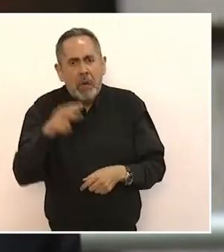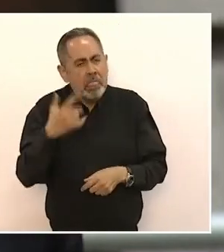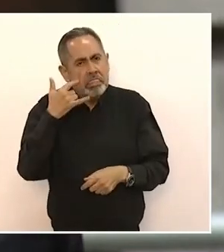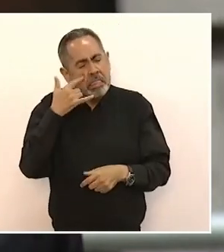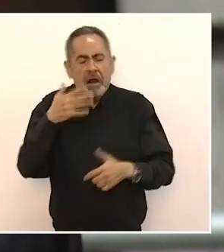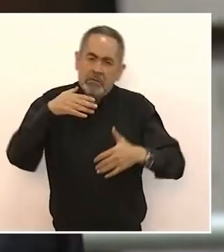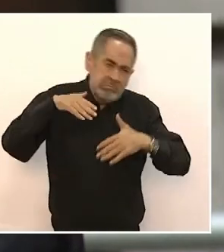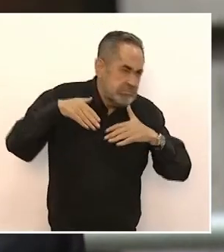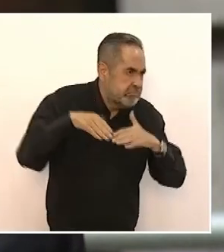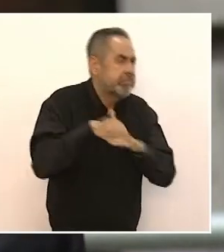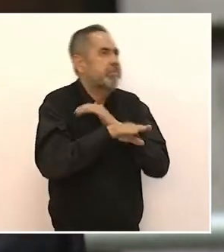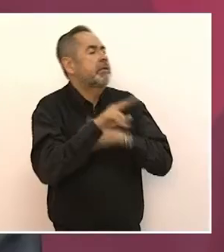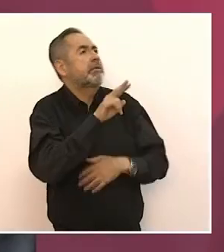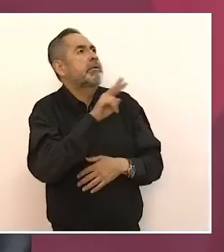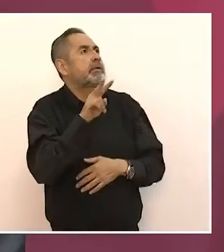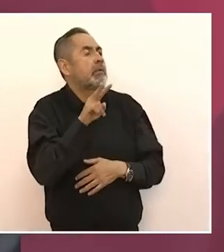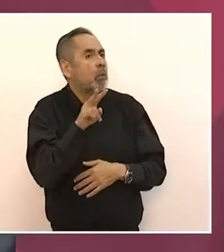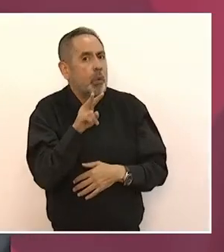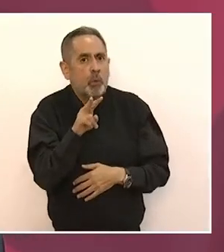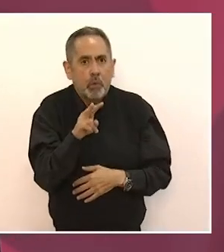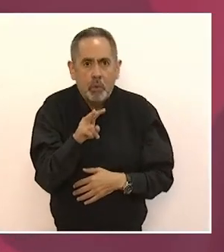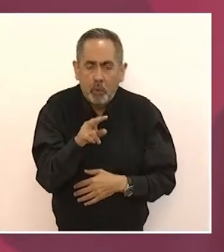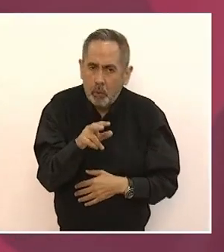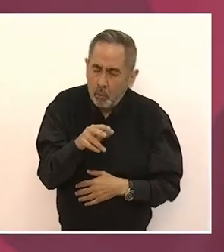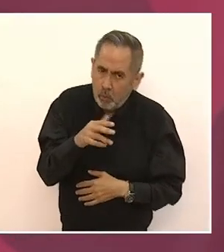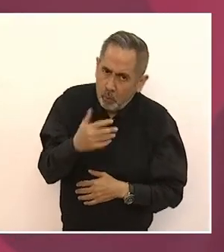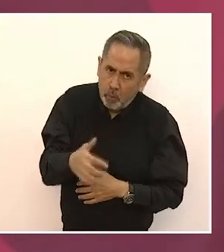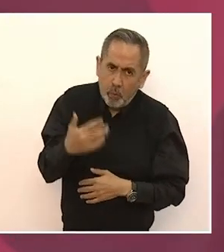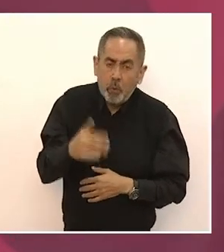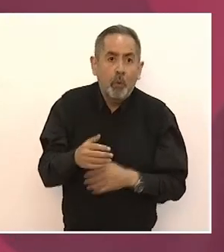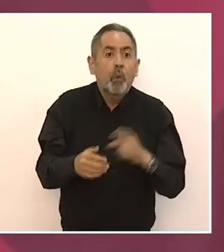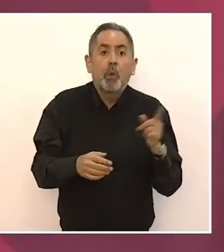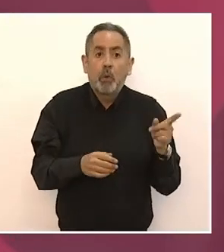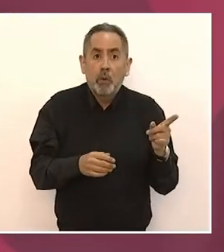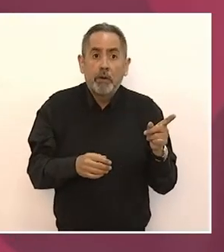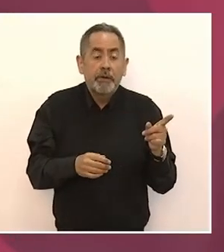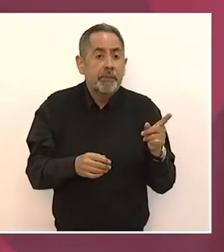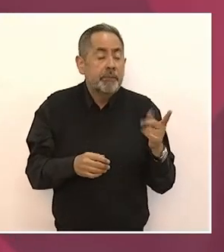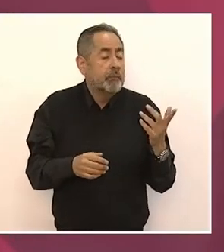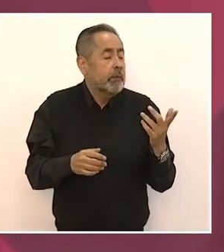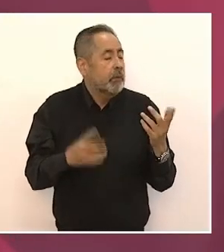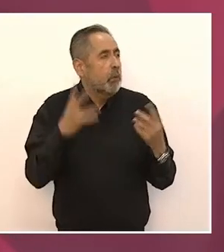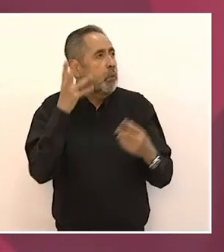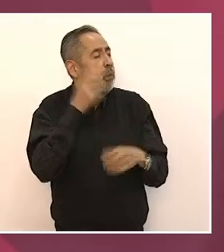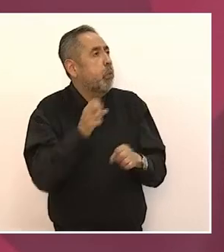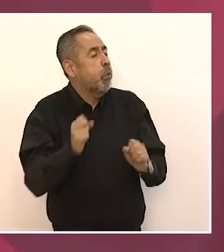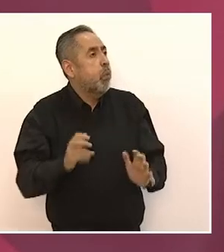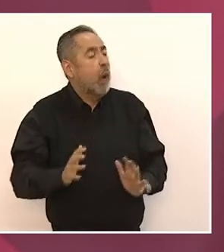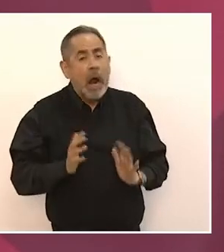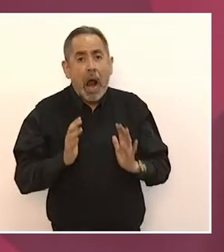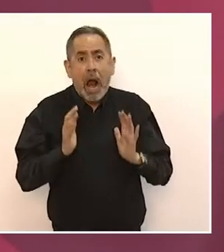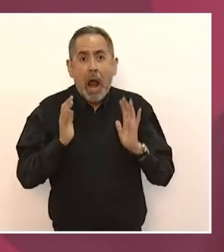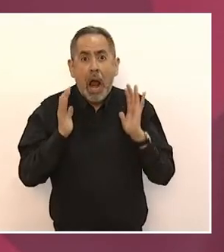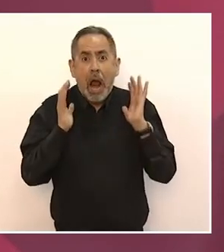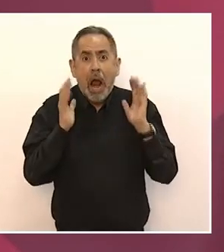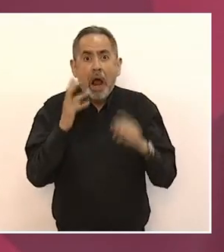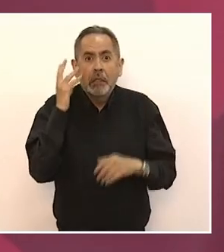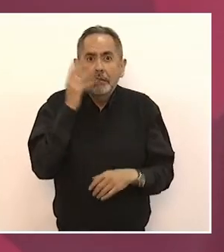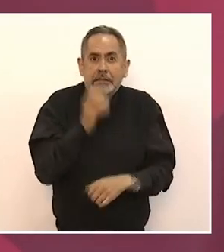Y fue una grata sorpresa porque ahí estaban